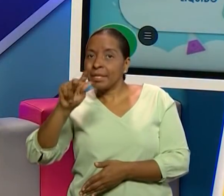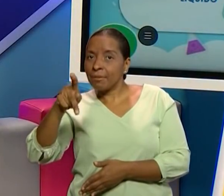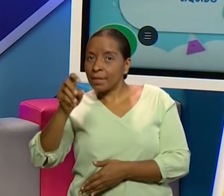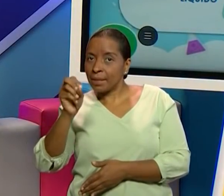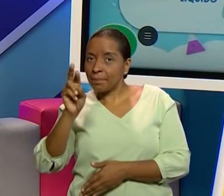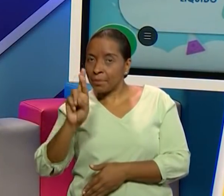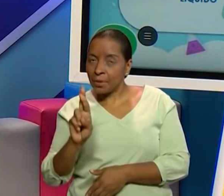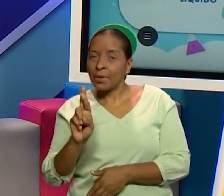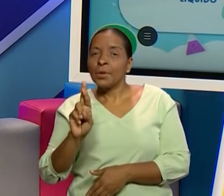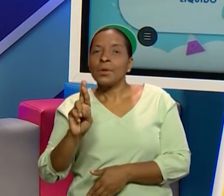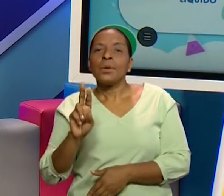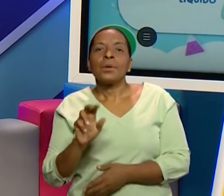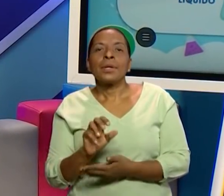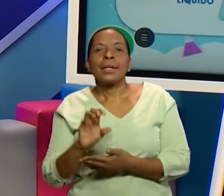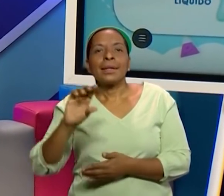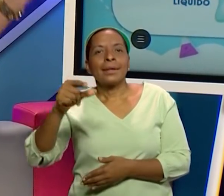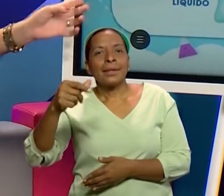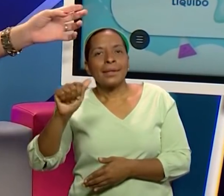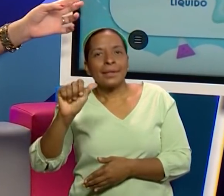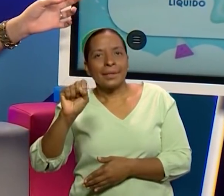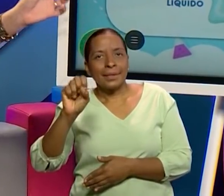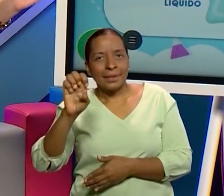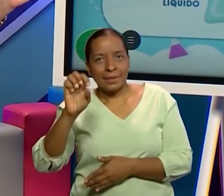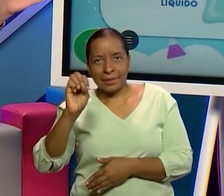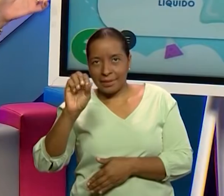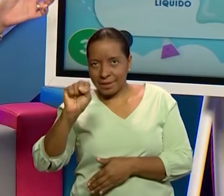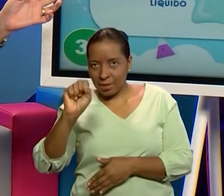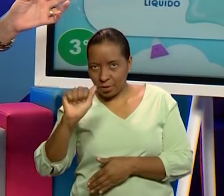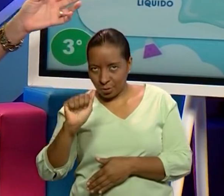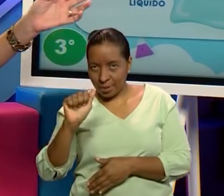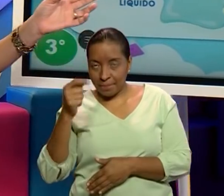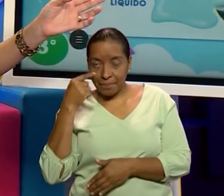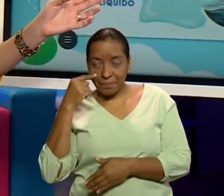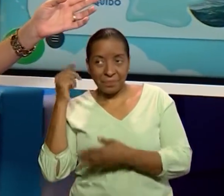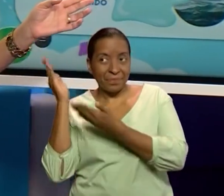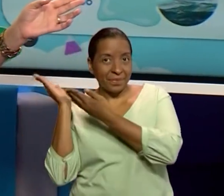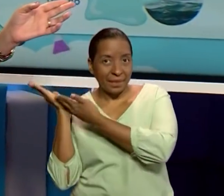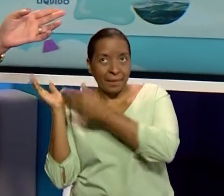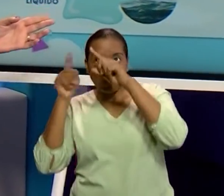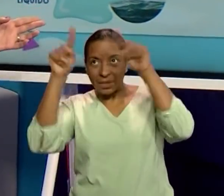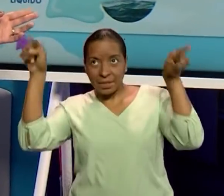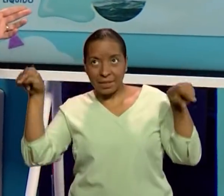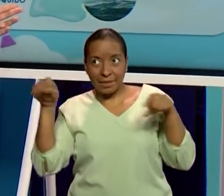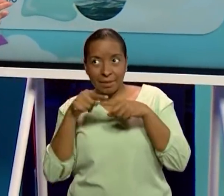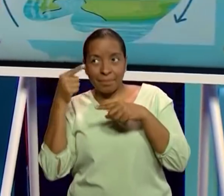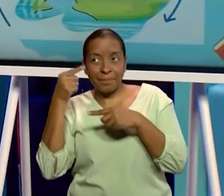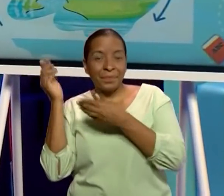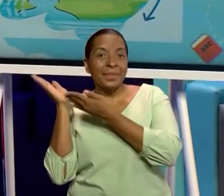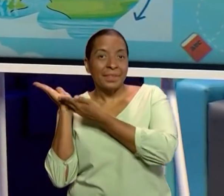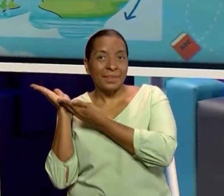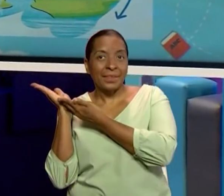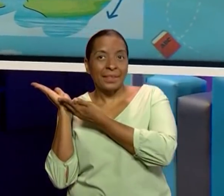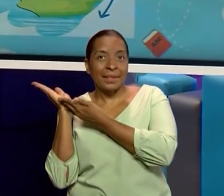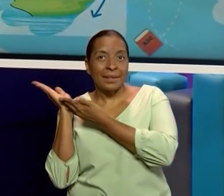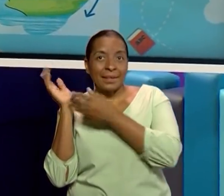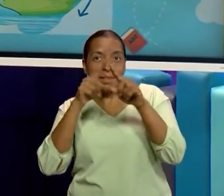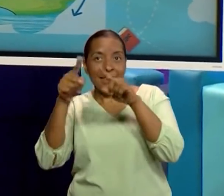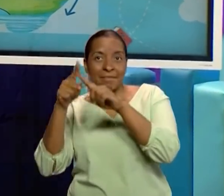Muy bien. Ahora entonces vamos a observar en nuestro tablero esta imagen que tengo aquí.